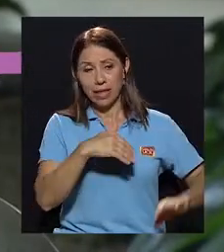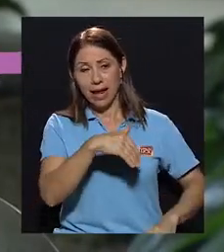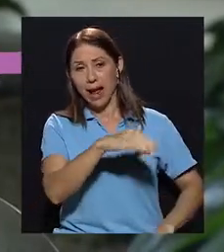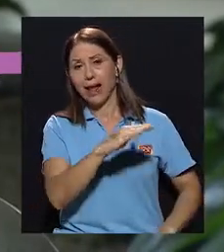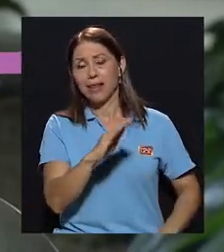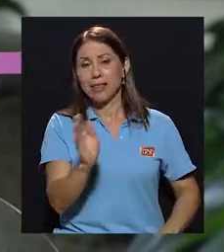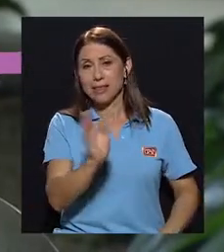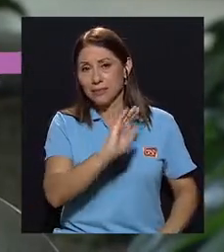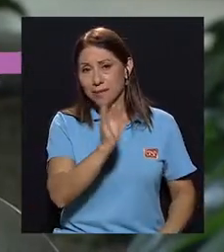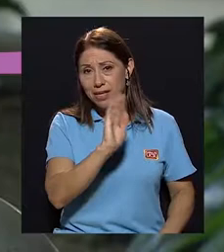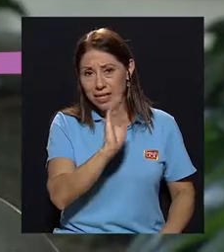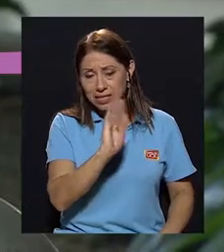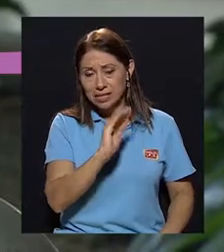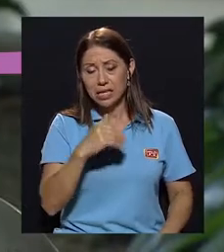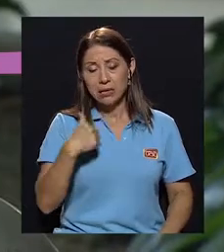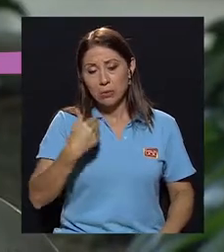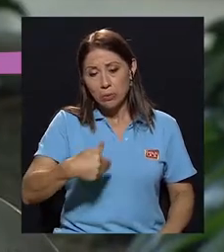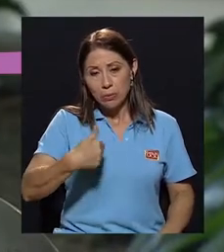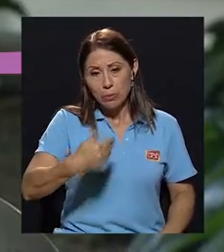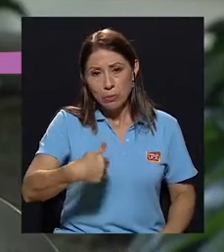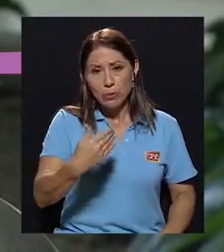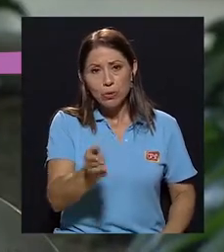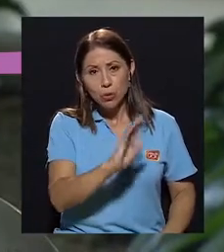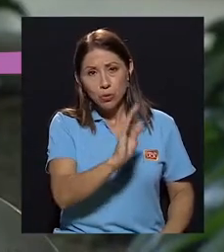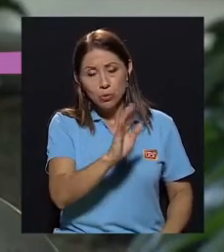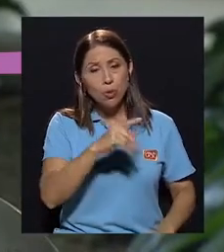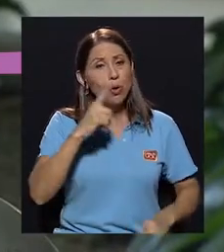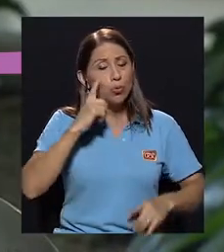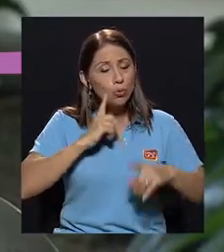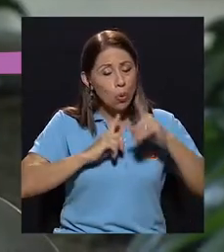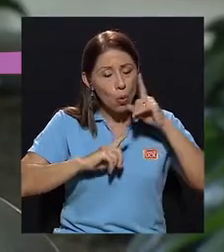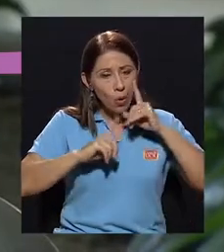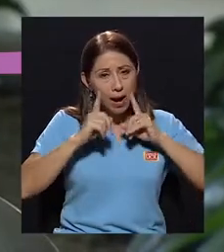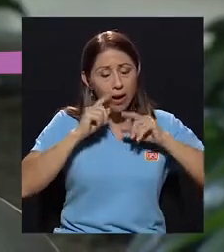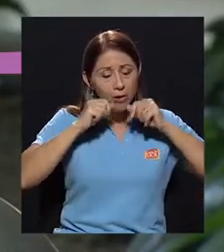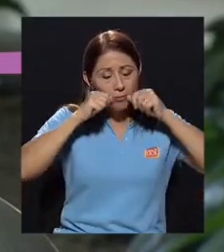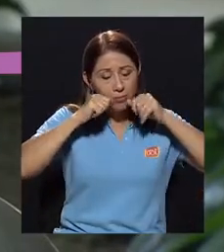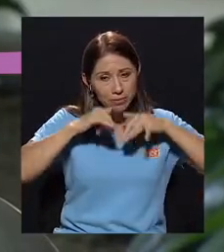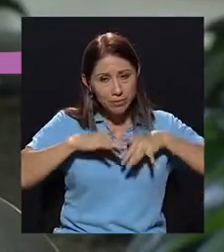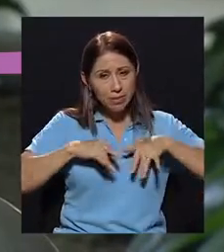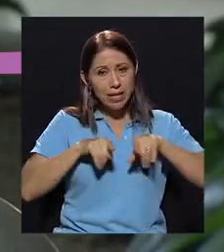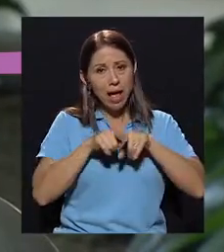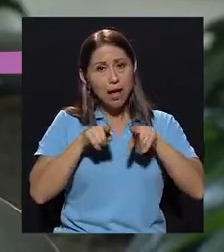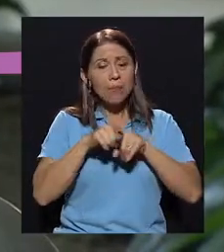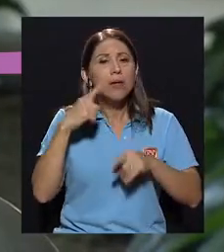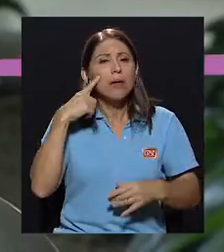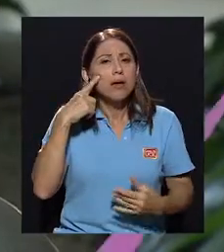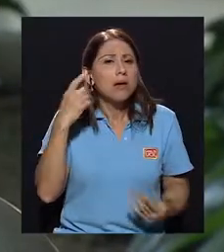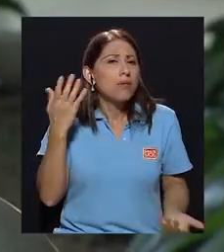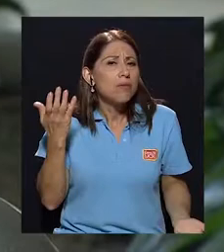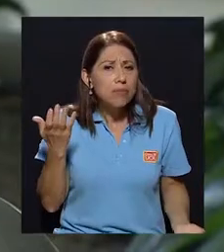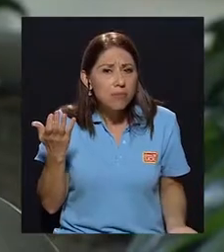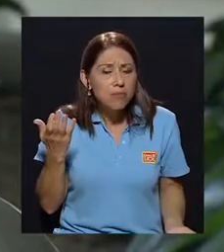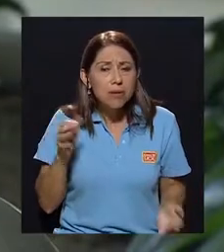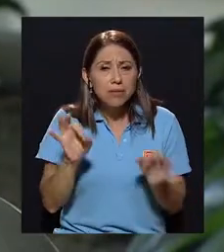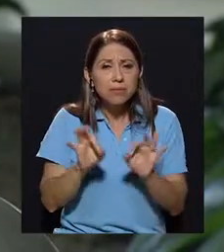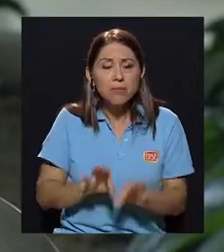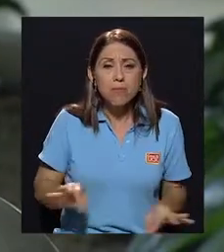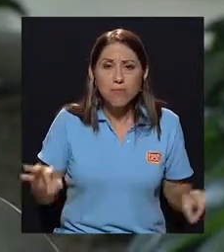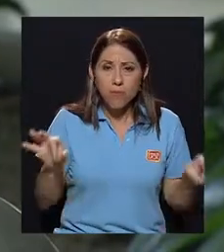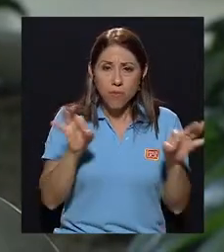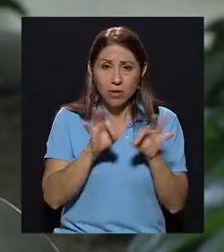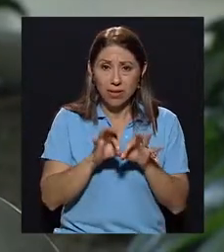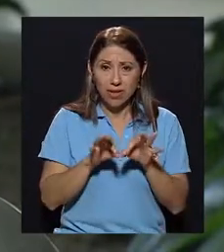despedirse, estar despediéndose constantemente, llorarlo, vaciarse también, ¿por qué? Porque es importante